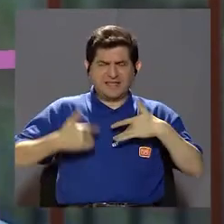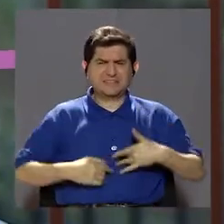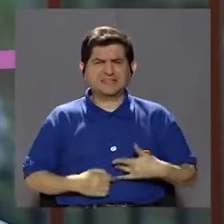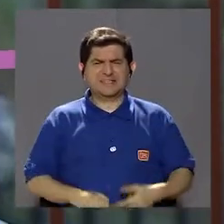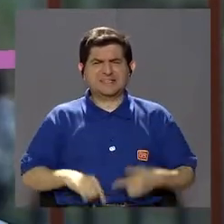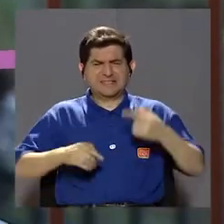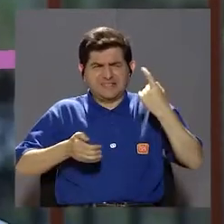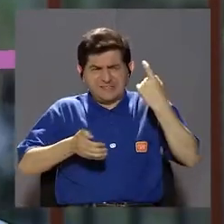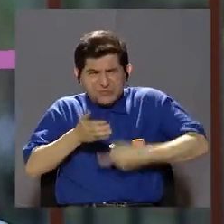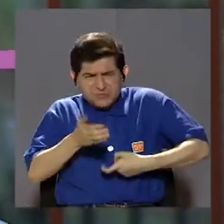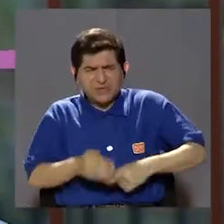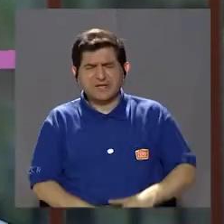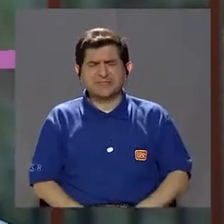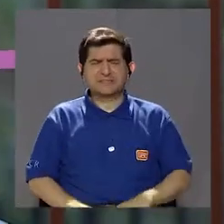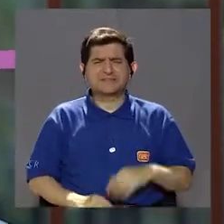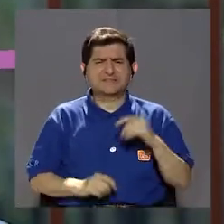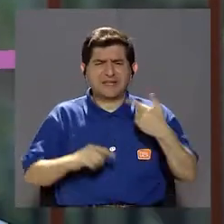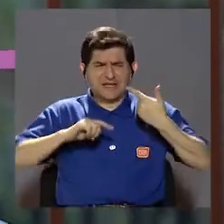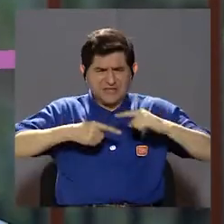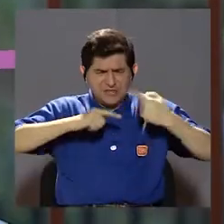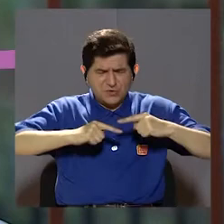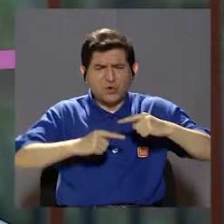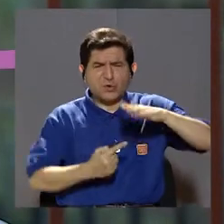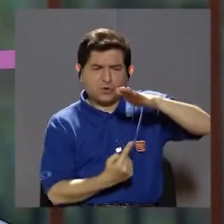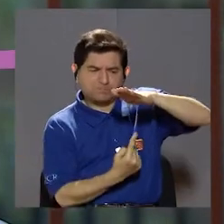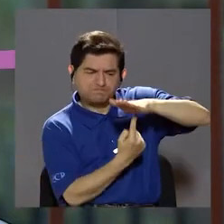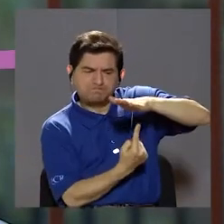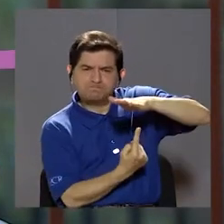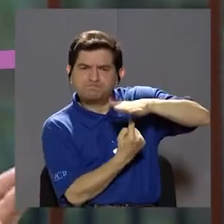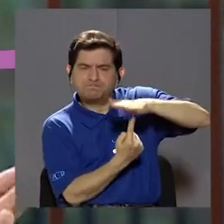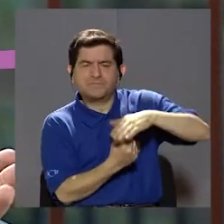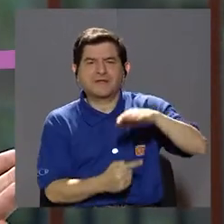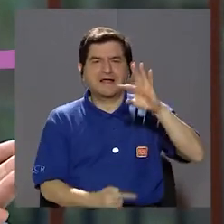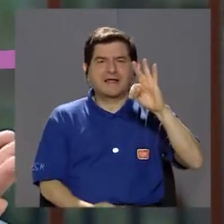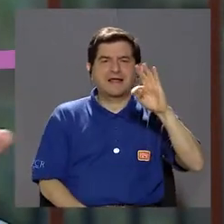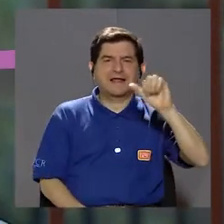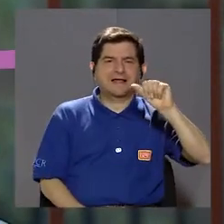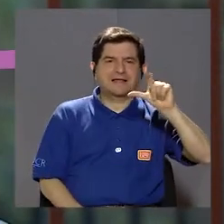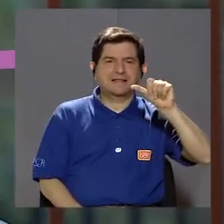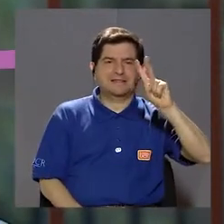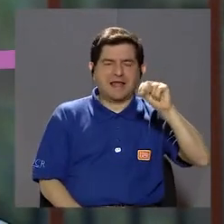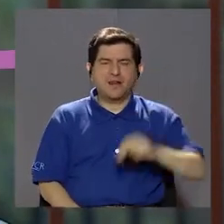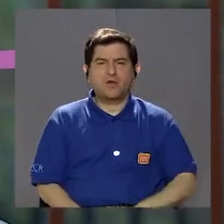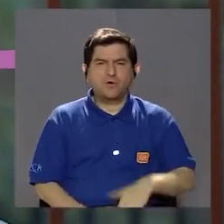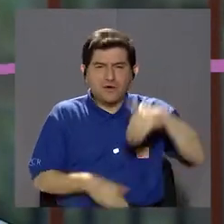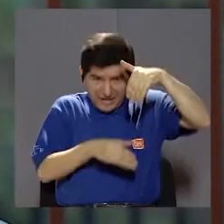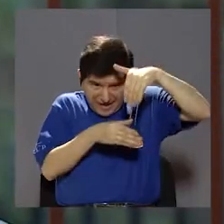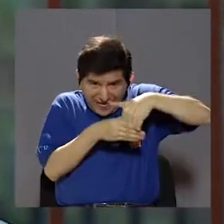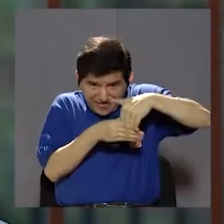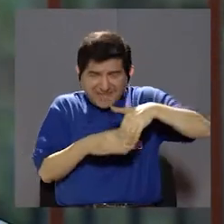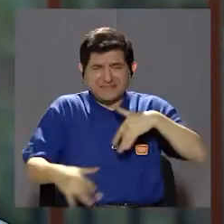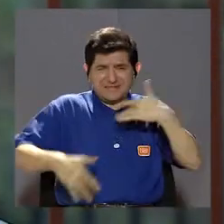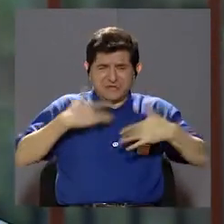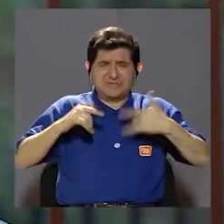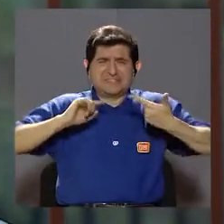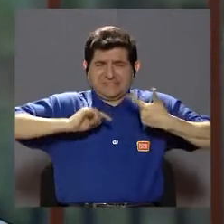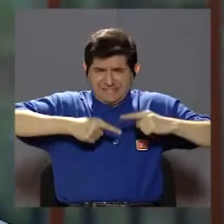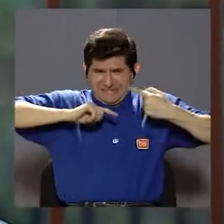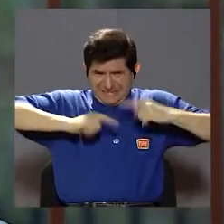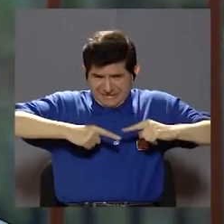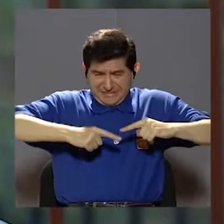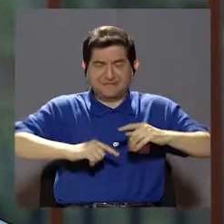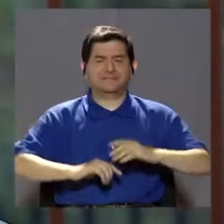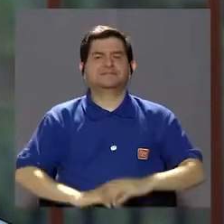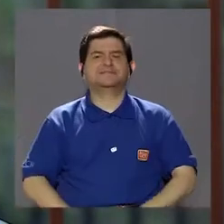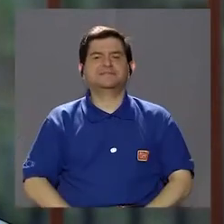siente como una rigidez, un dolor muy localizado en el talón. En el talón como un poquito más interno, ahí es donde duele más.